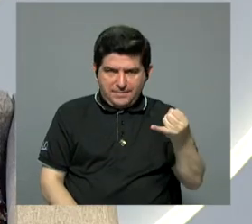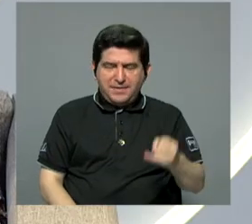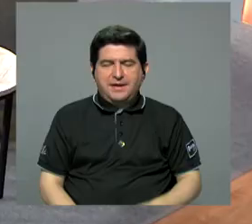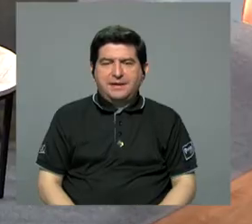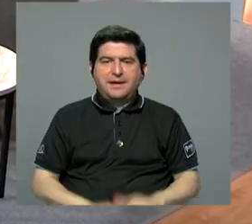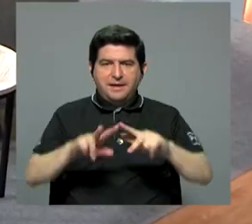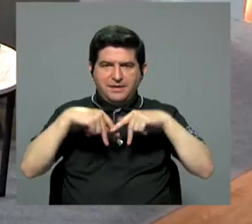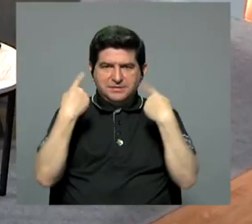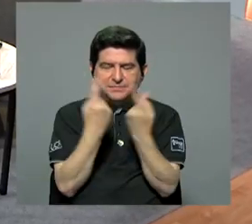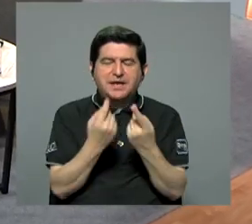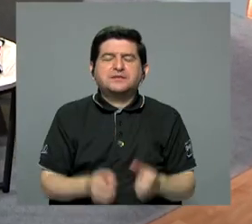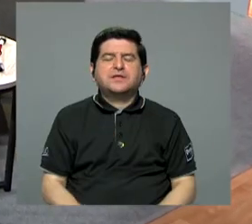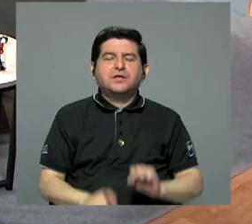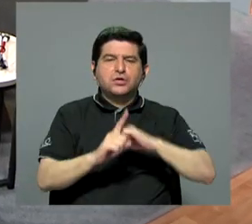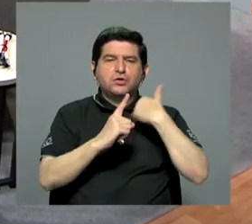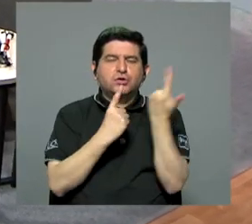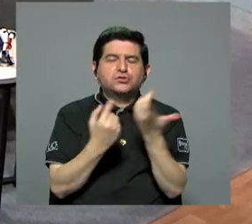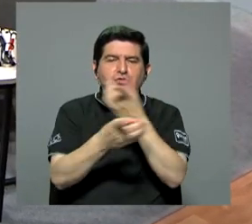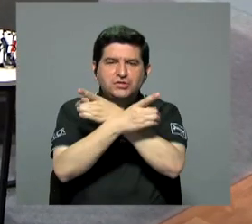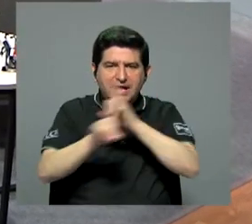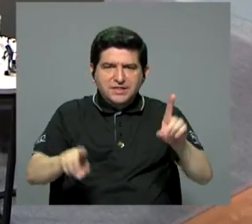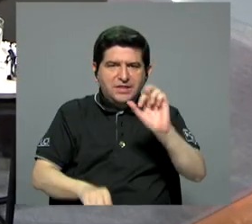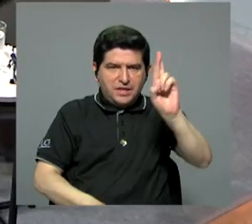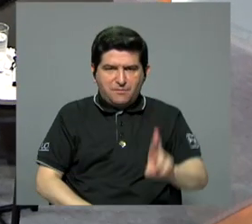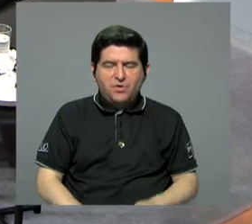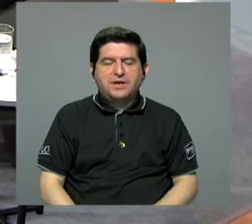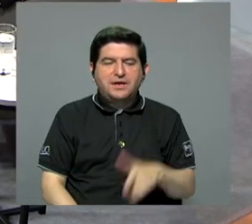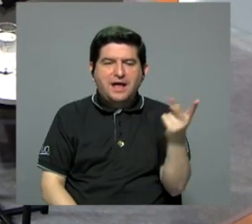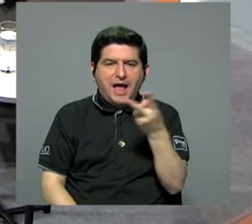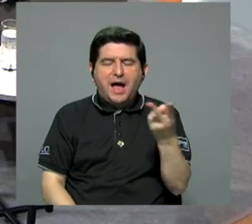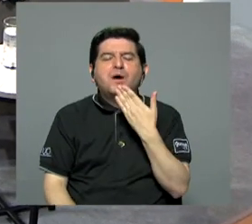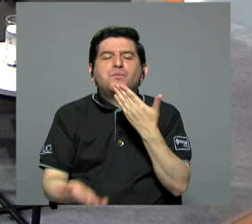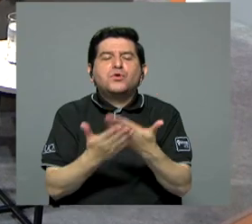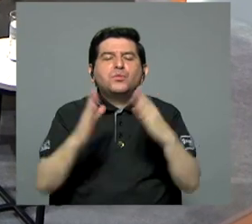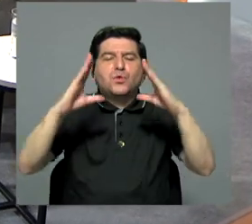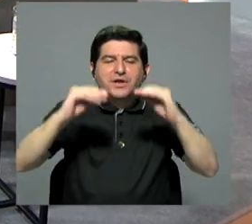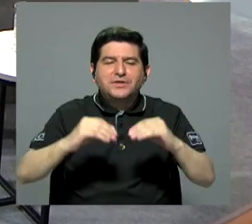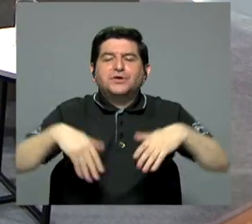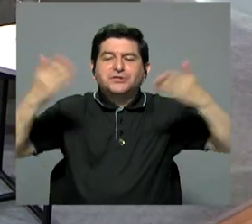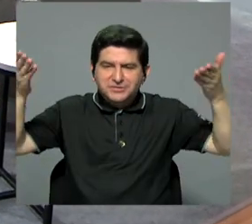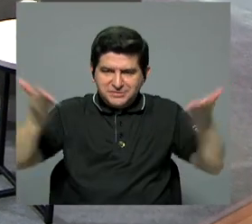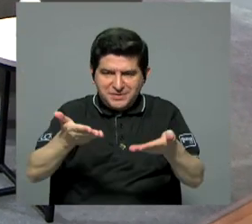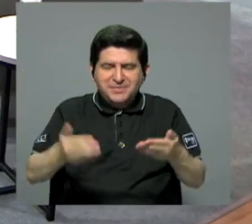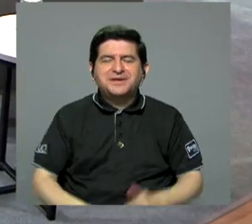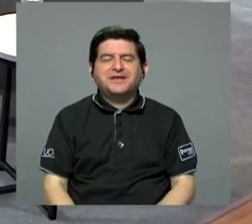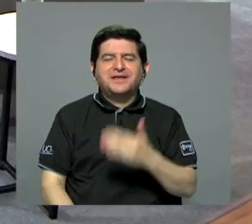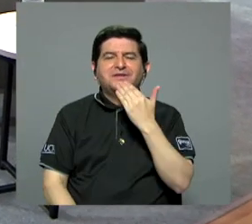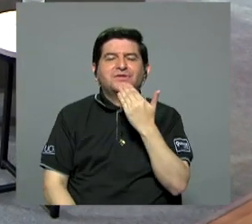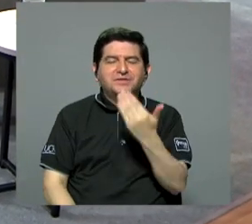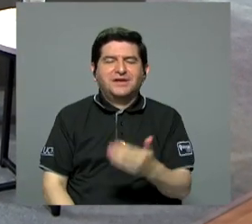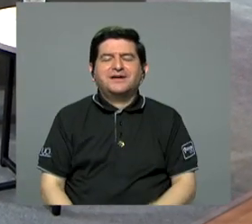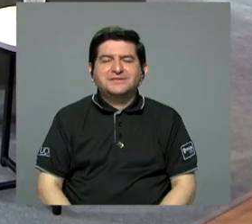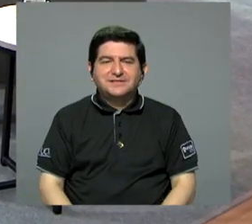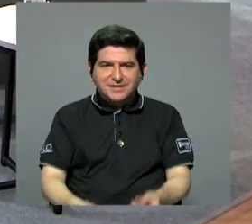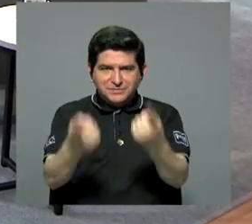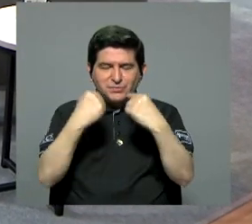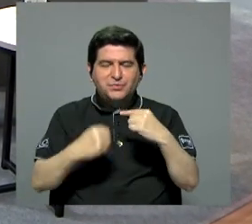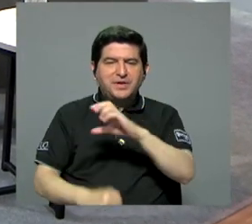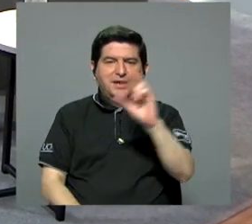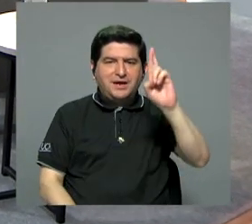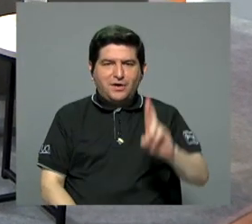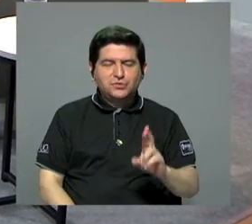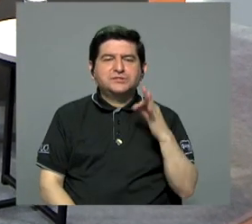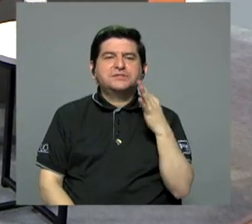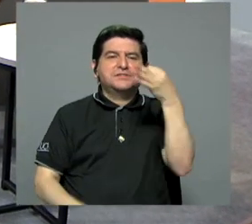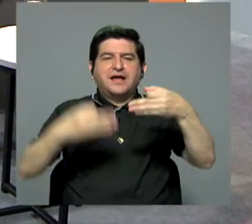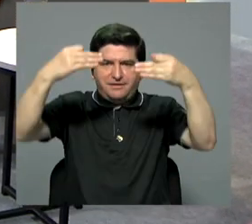Partido Socialdemócrata Costarricense. A ambos, buenas noches, bienvenidos, gracias por estar en el espacio de Costa Rica en juego